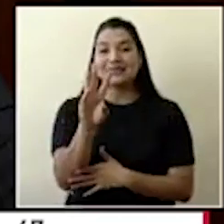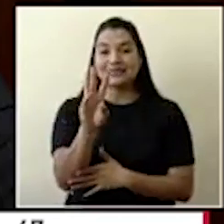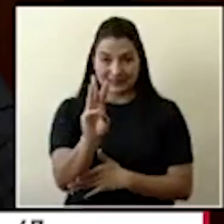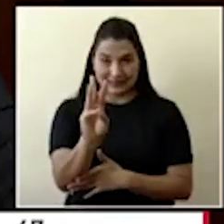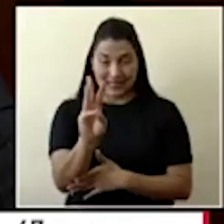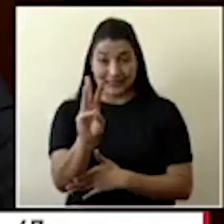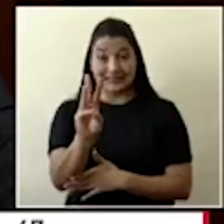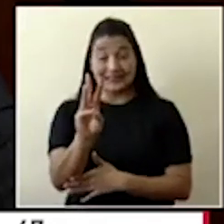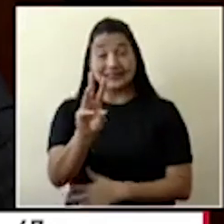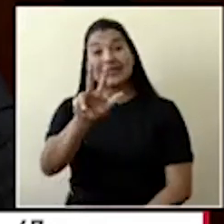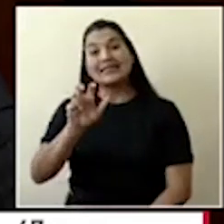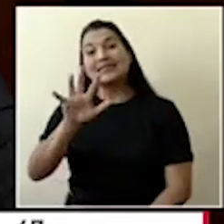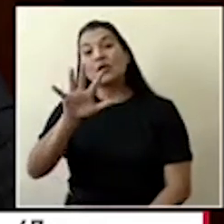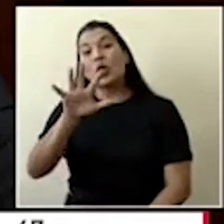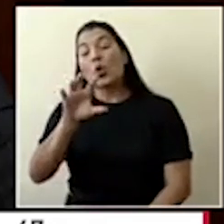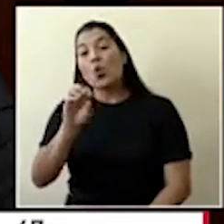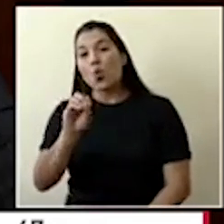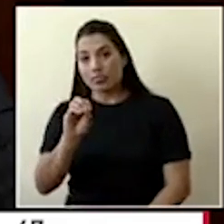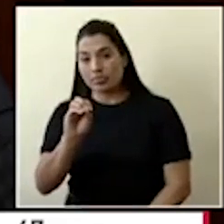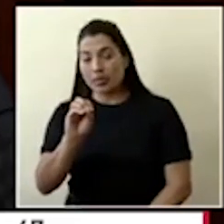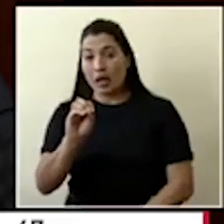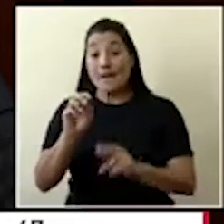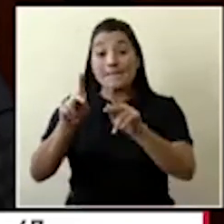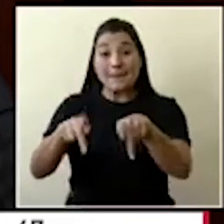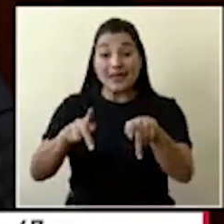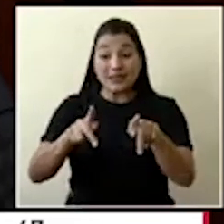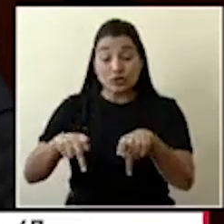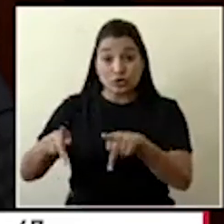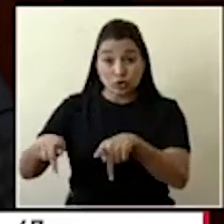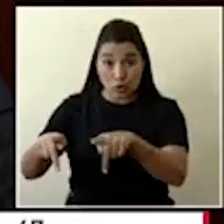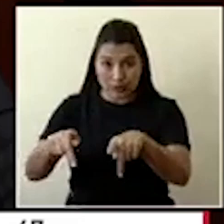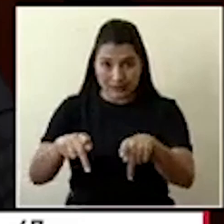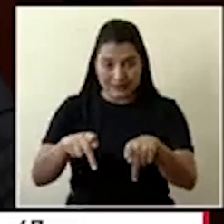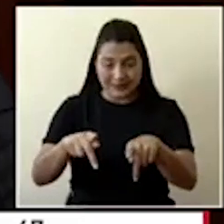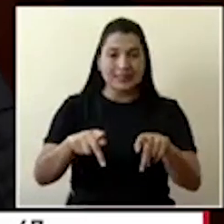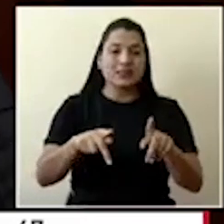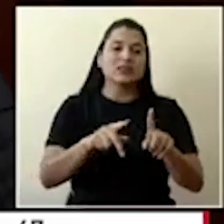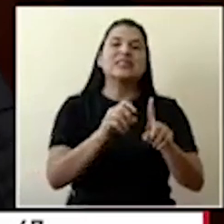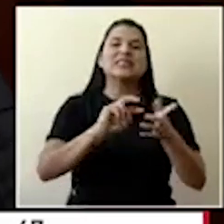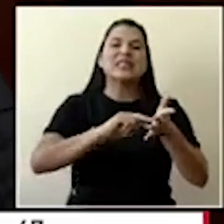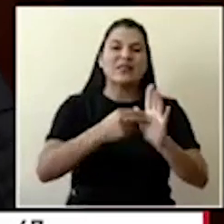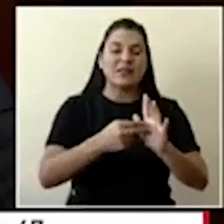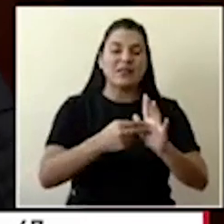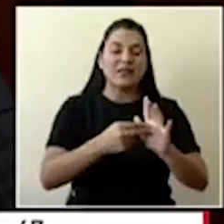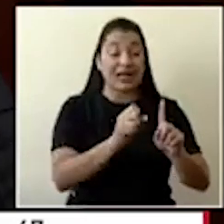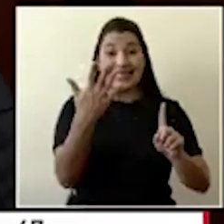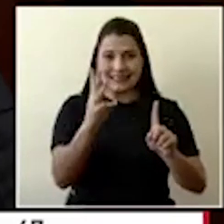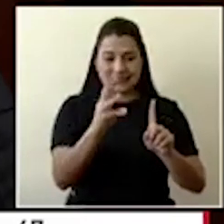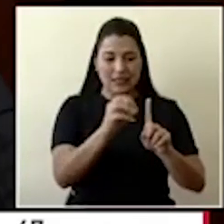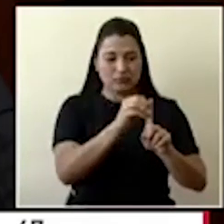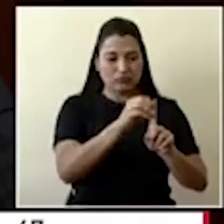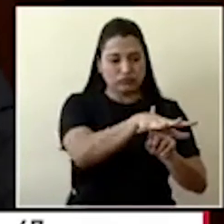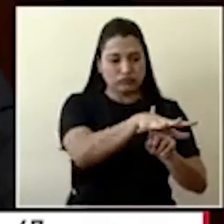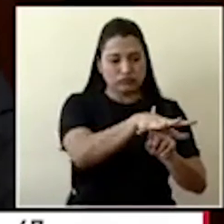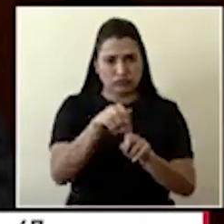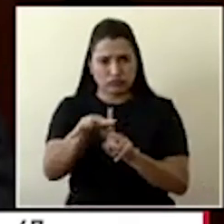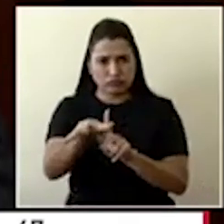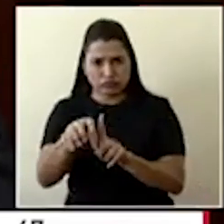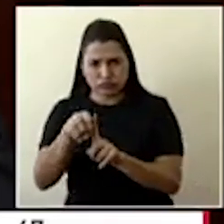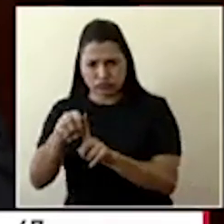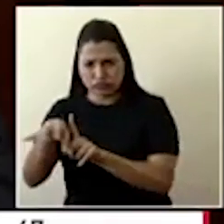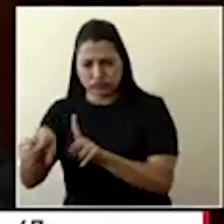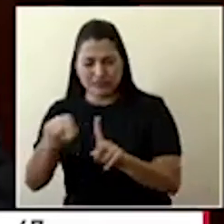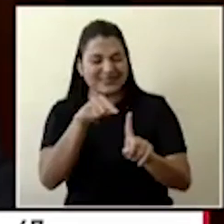350 personas que están agrupadas en 16 clústeres de más de 5 personas. Eso es importante porque son